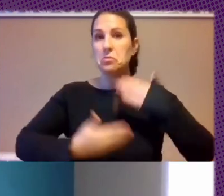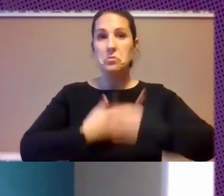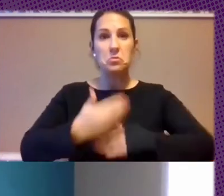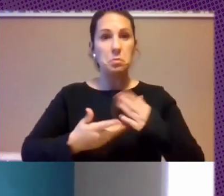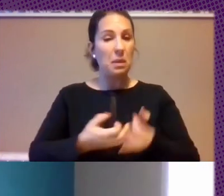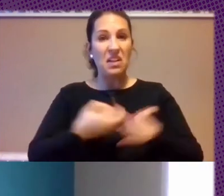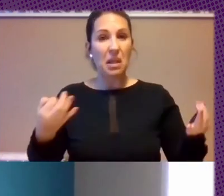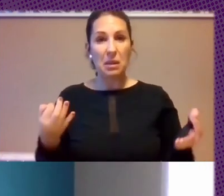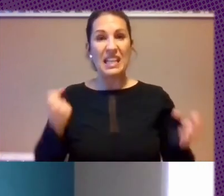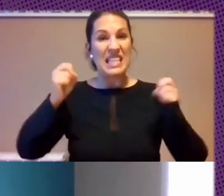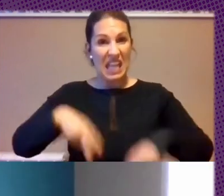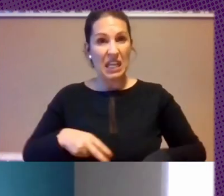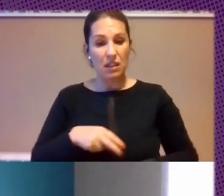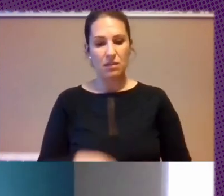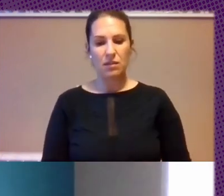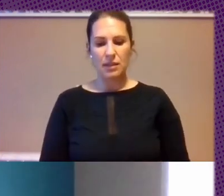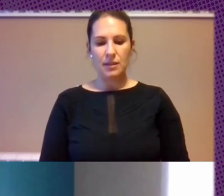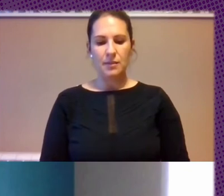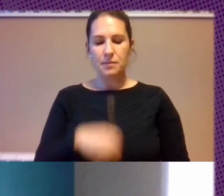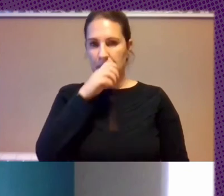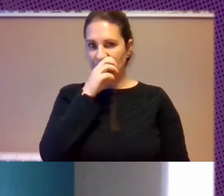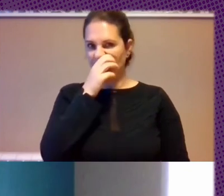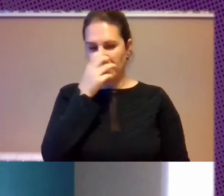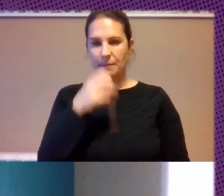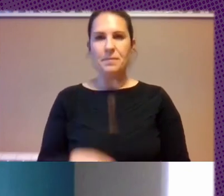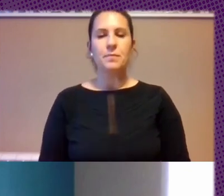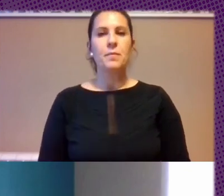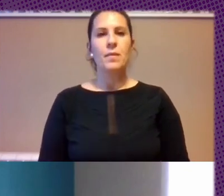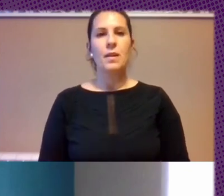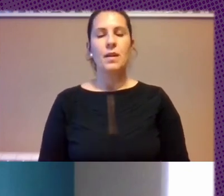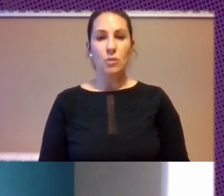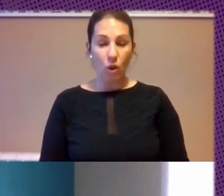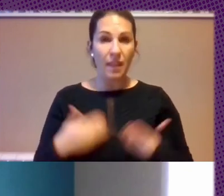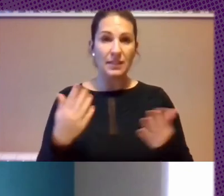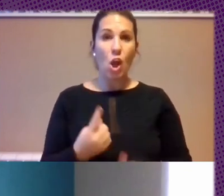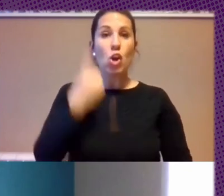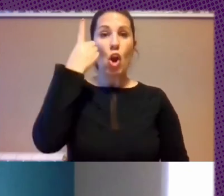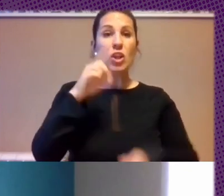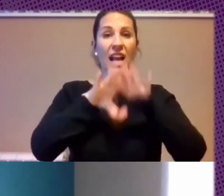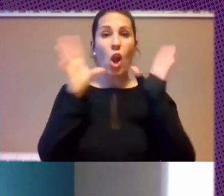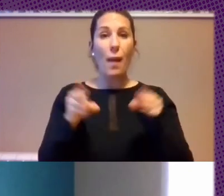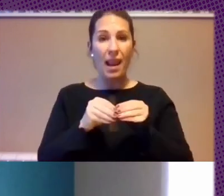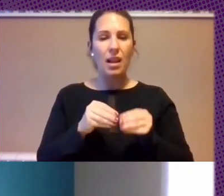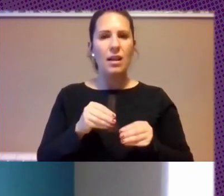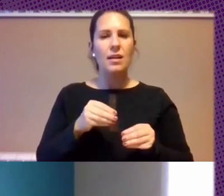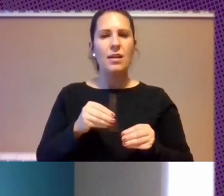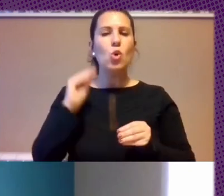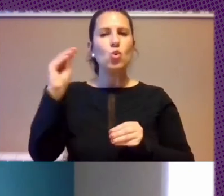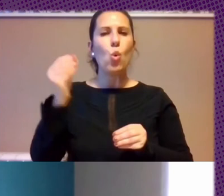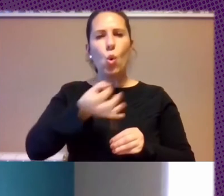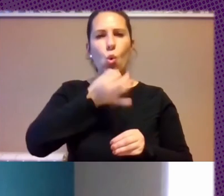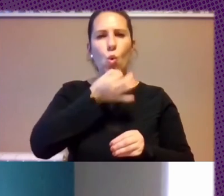Es Es Es Una La Narrativa En el Norte Global Es Muy Poderosa Es Muy Es